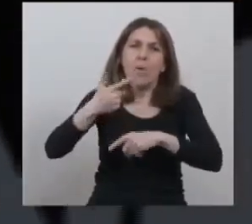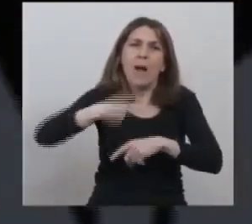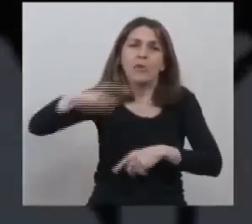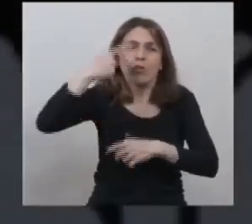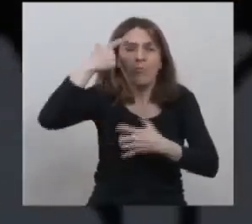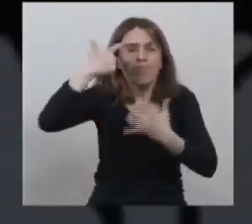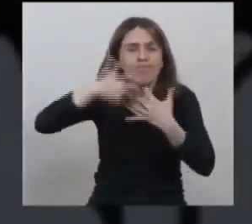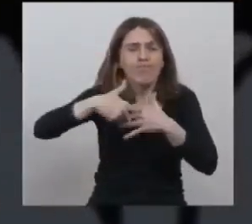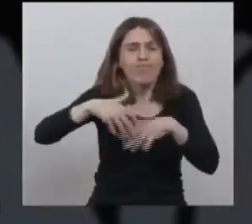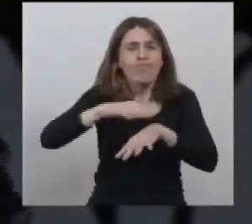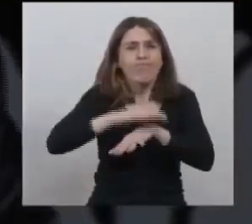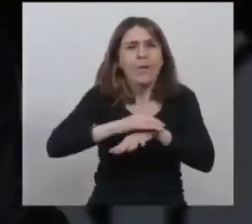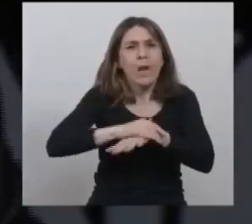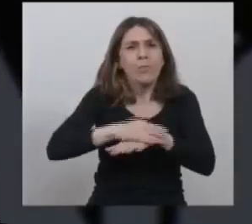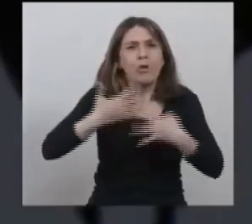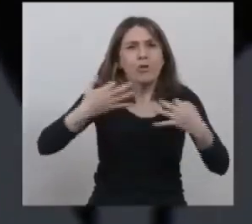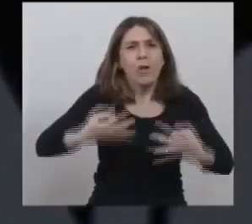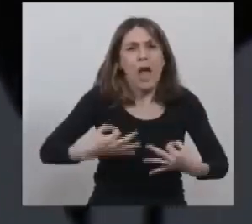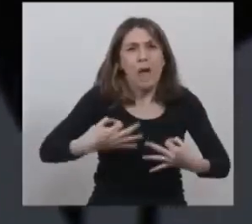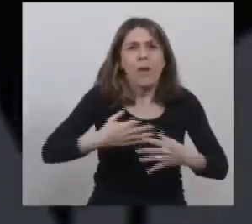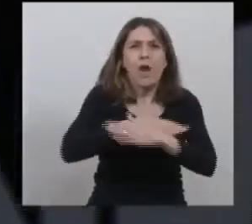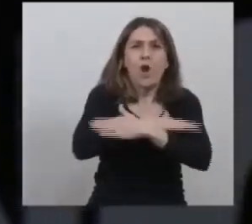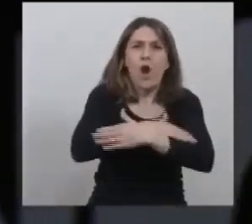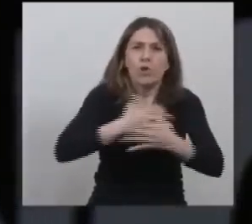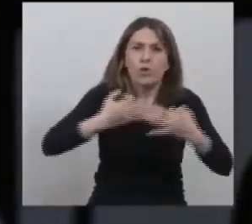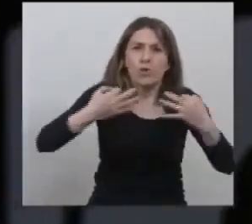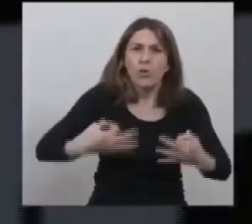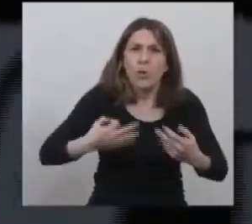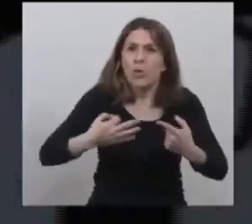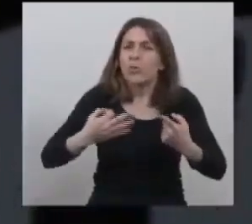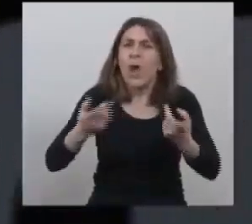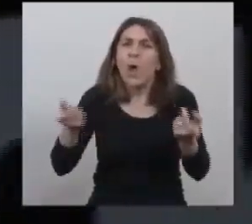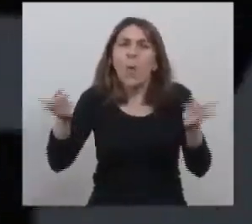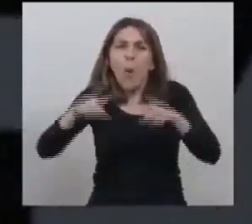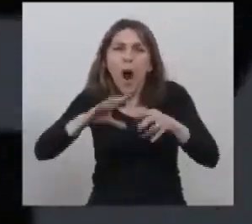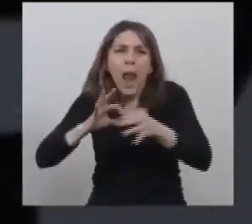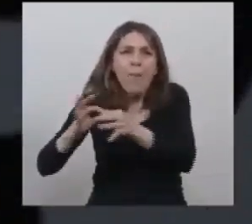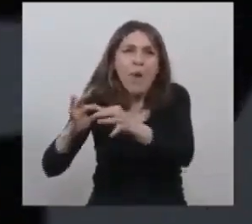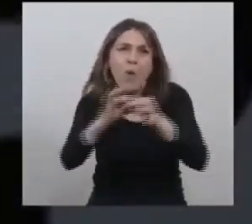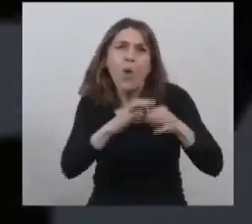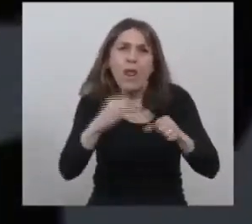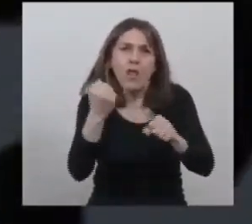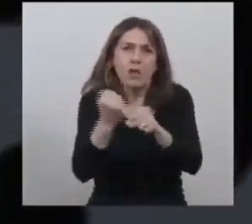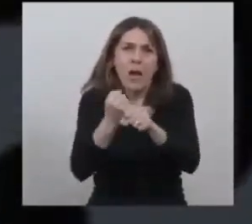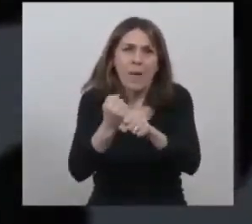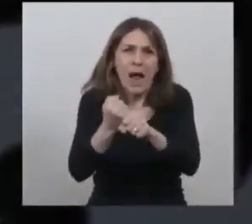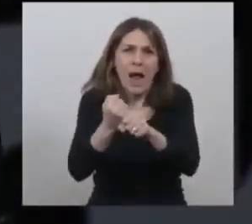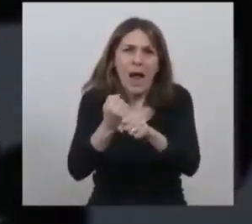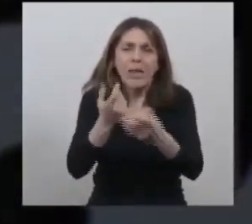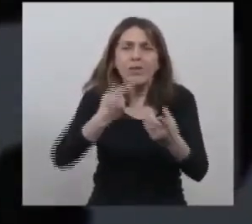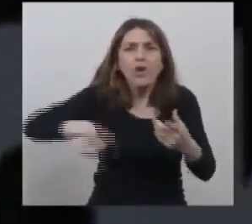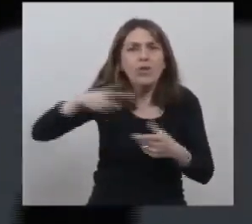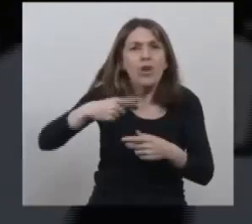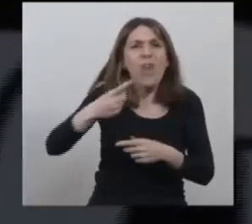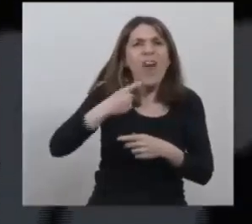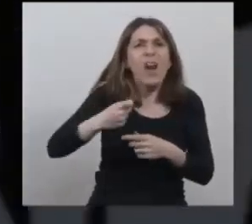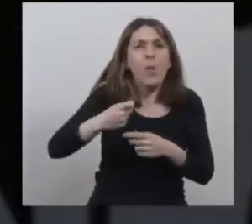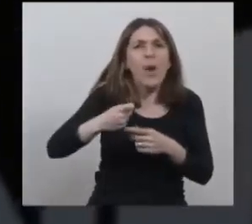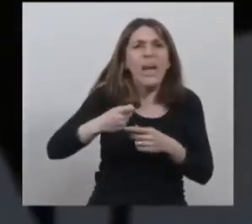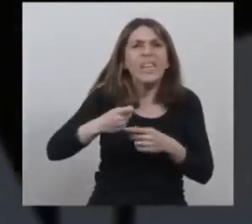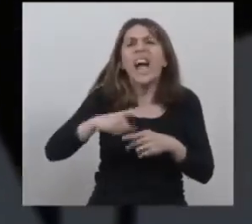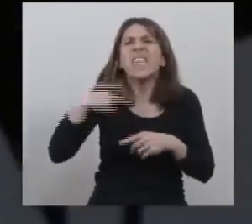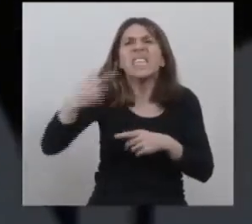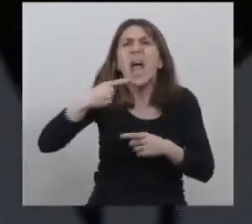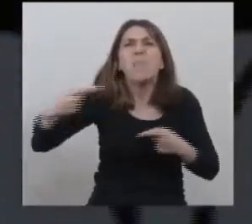a la cordura a volver a trabajar mancomunadamente a darnos cuenta que no todo es